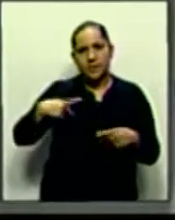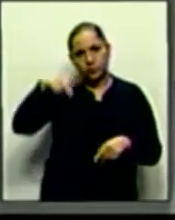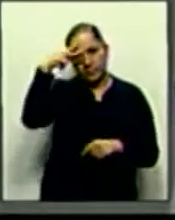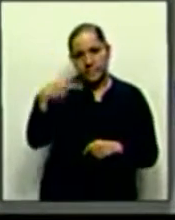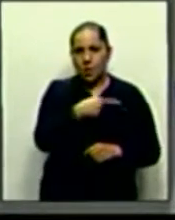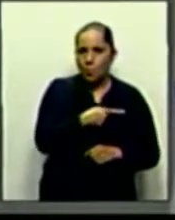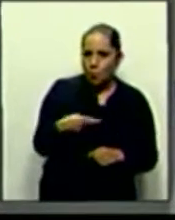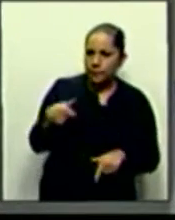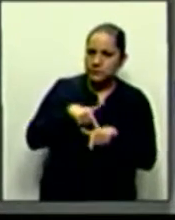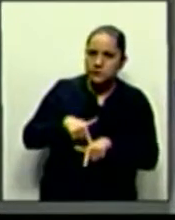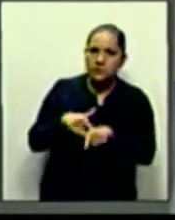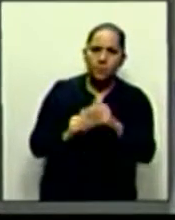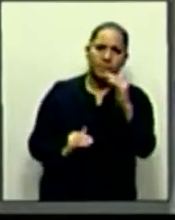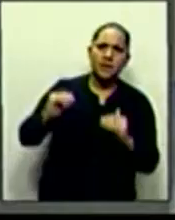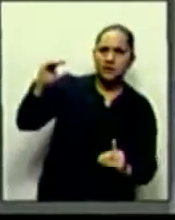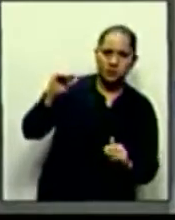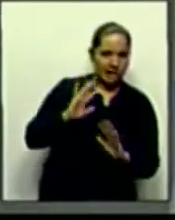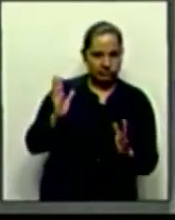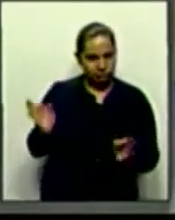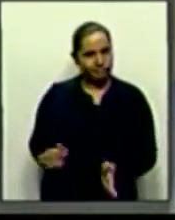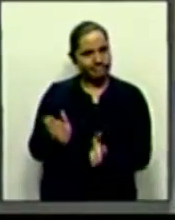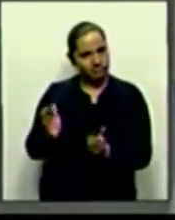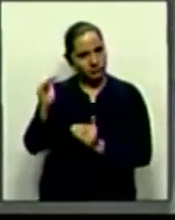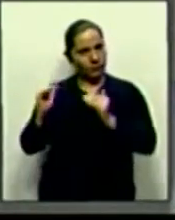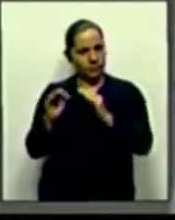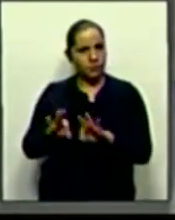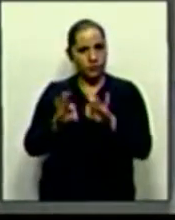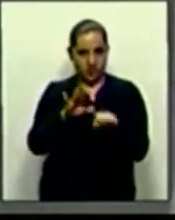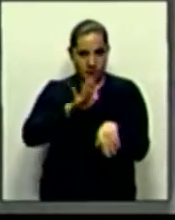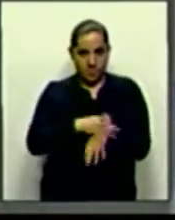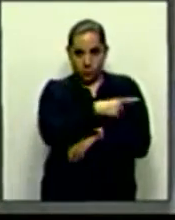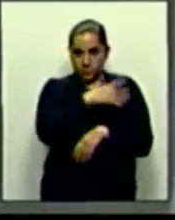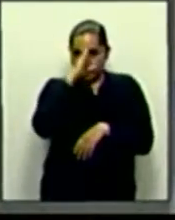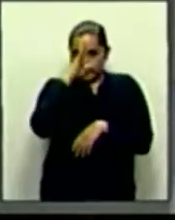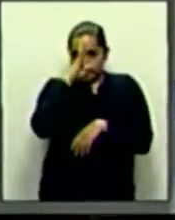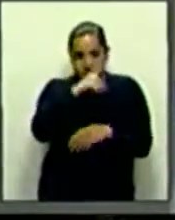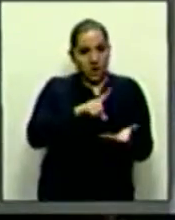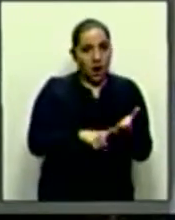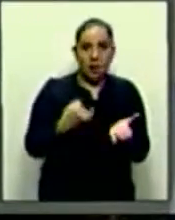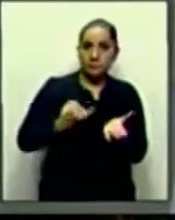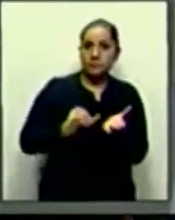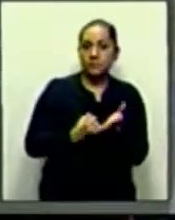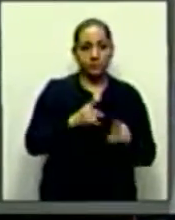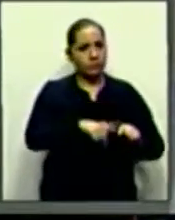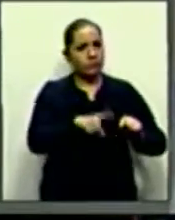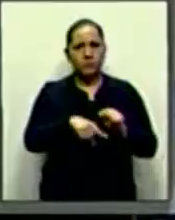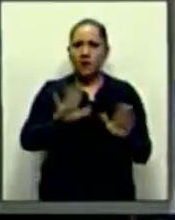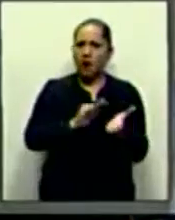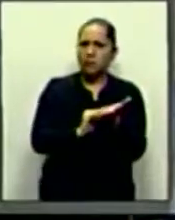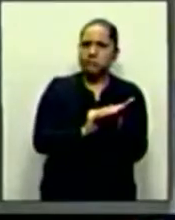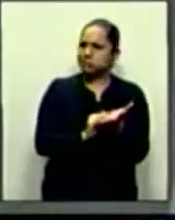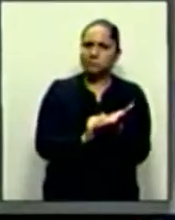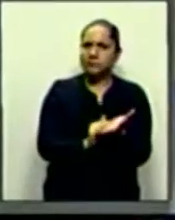los mexicanos. Por ello resulta inmoral renunciar a la recaudación, porque significa declinar a la capacidad